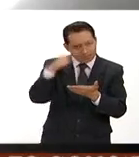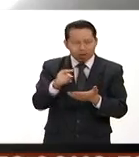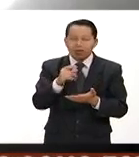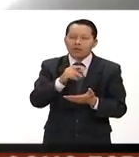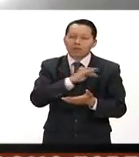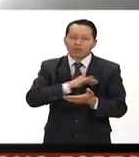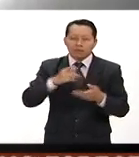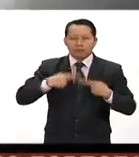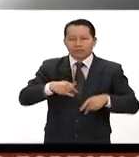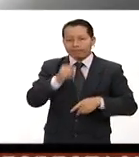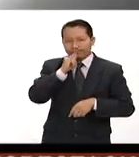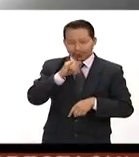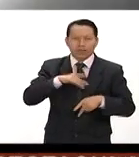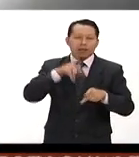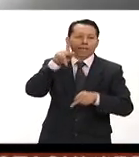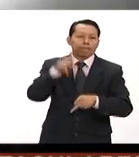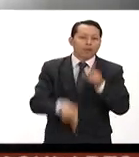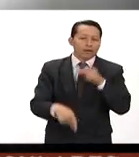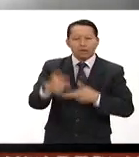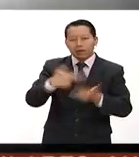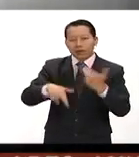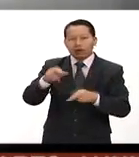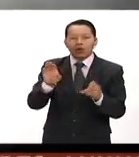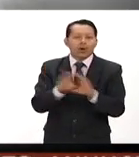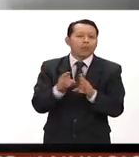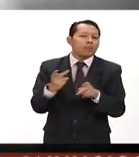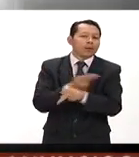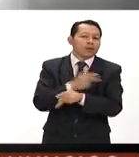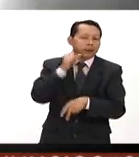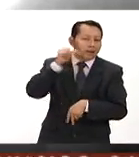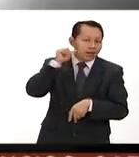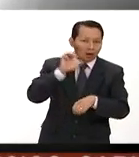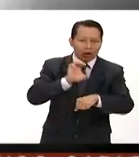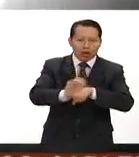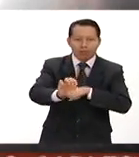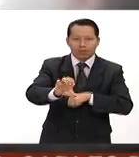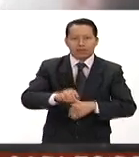una pausa regresamos con todo lo que sucedió ayer en Colombia.